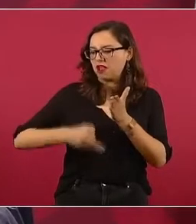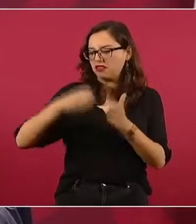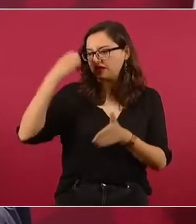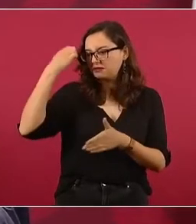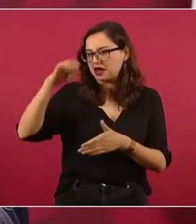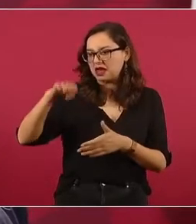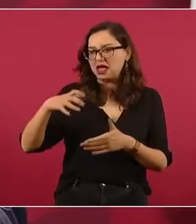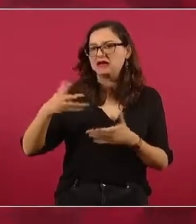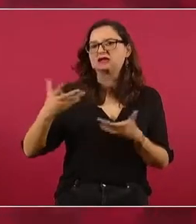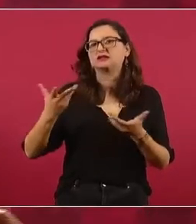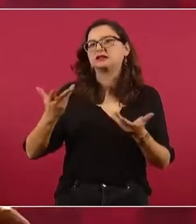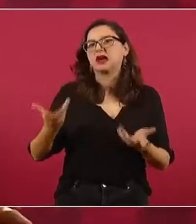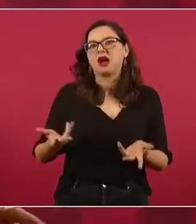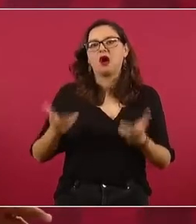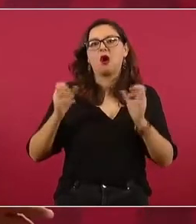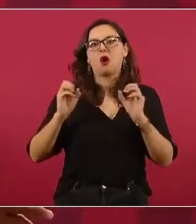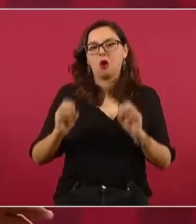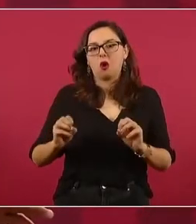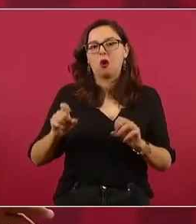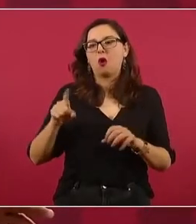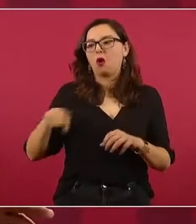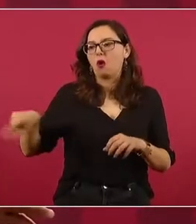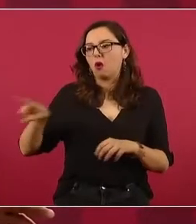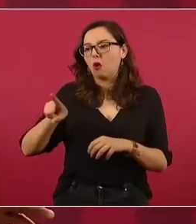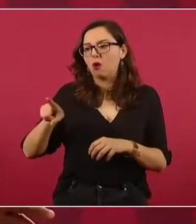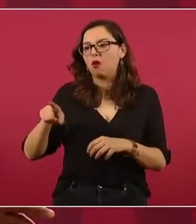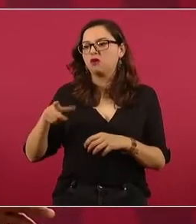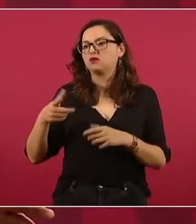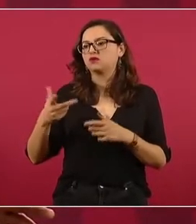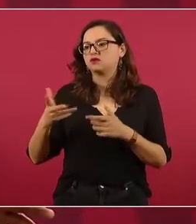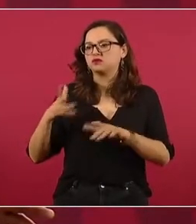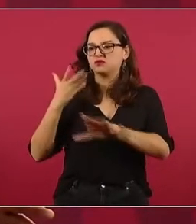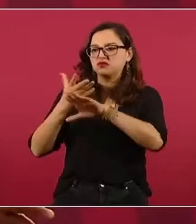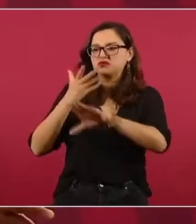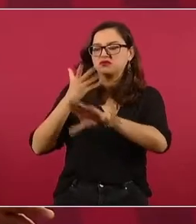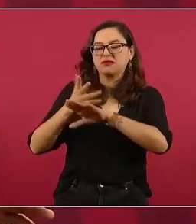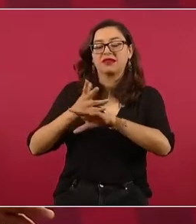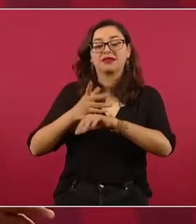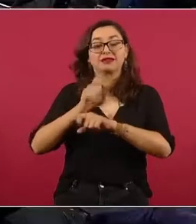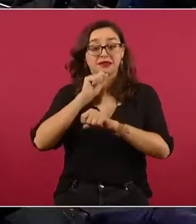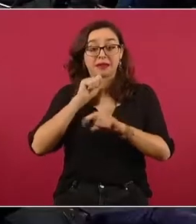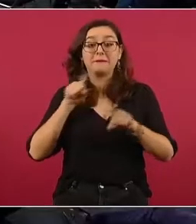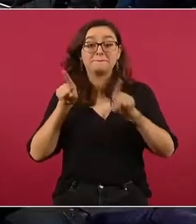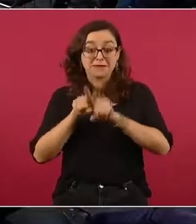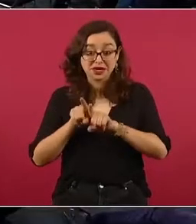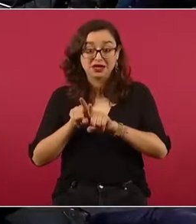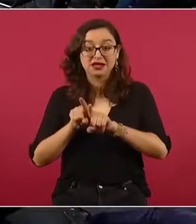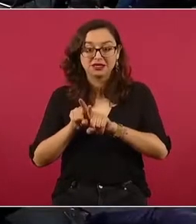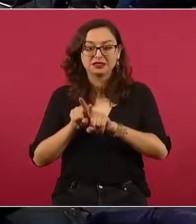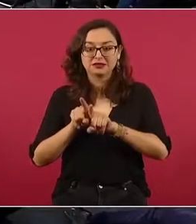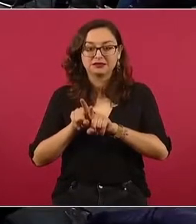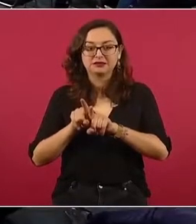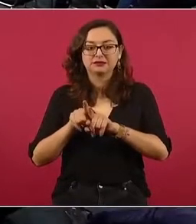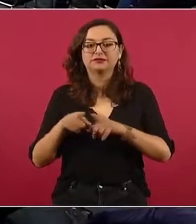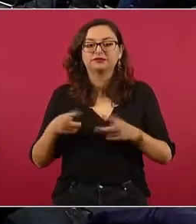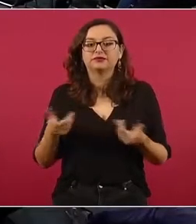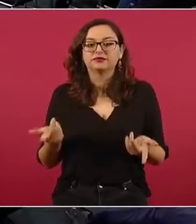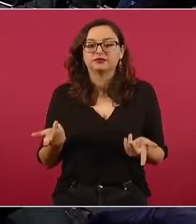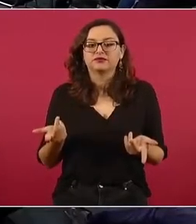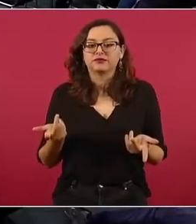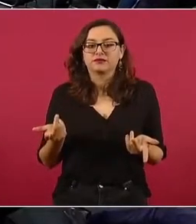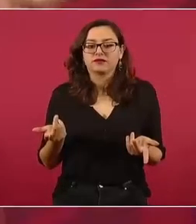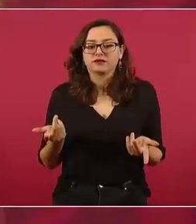sido víctimas también de campañas de desprestigio, pero que